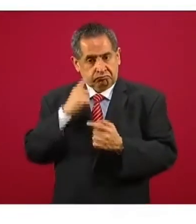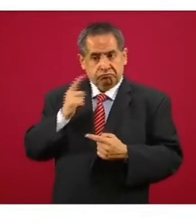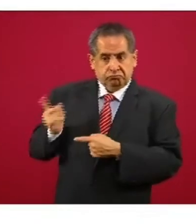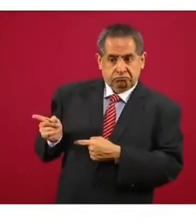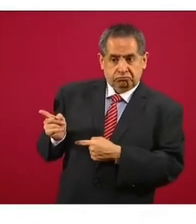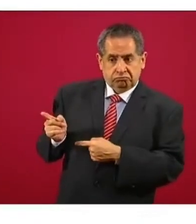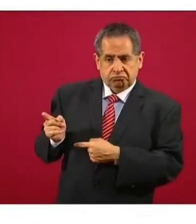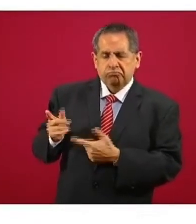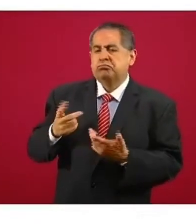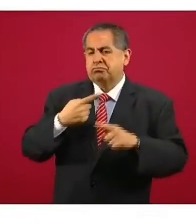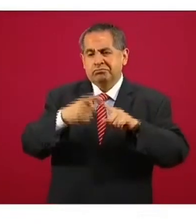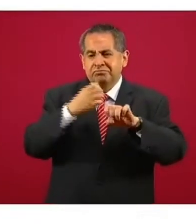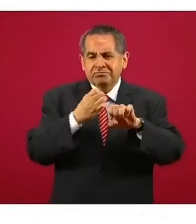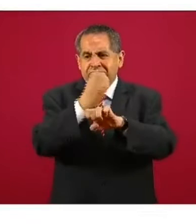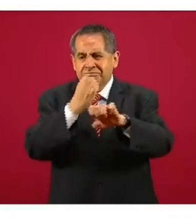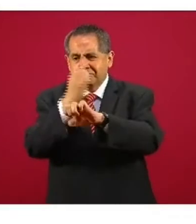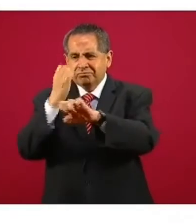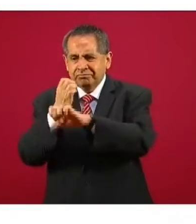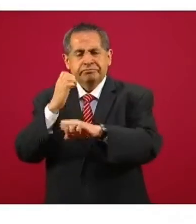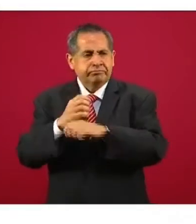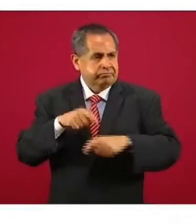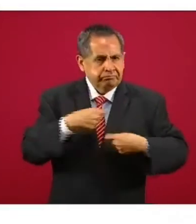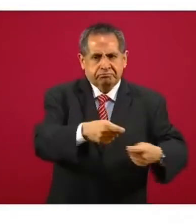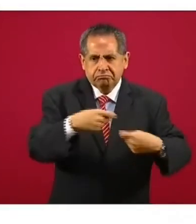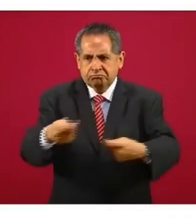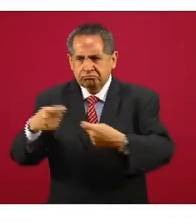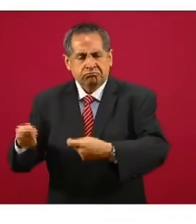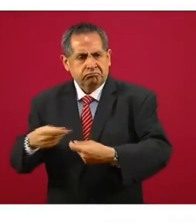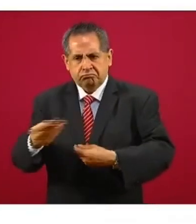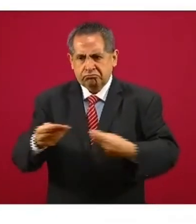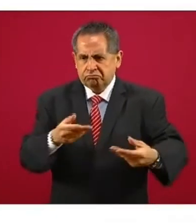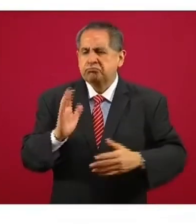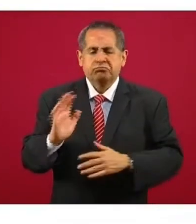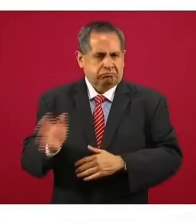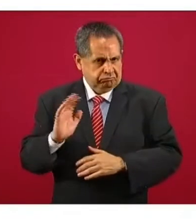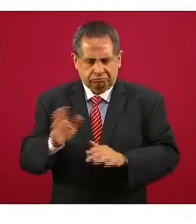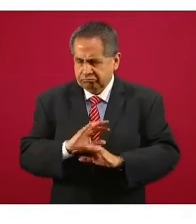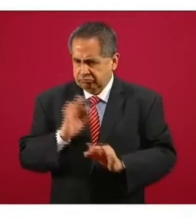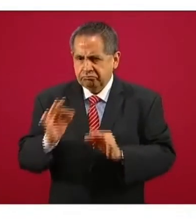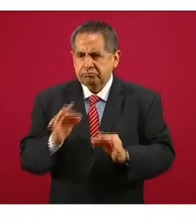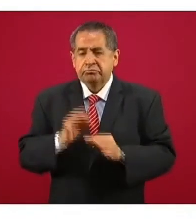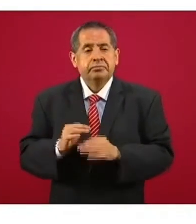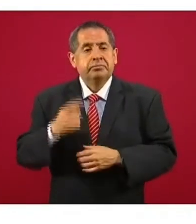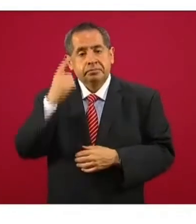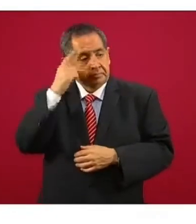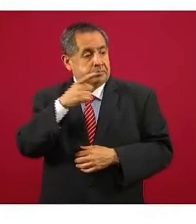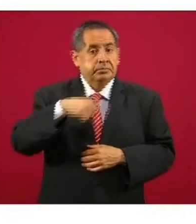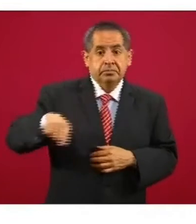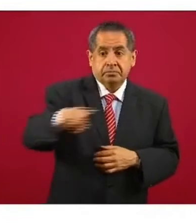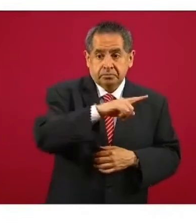distribuyeron estos vehículos. Esto le dio una nueva capacidad, una